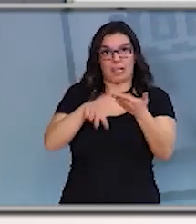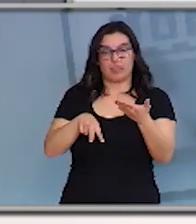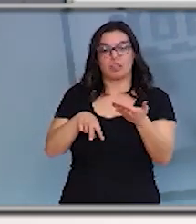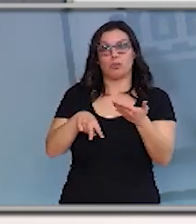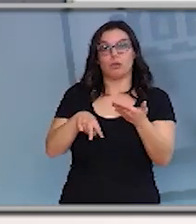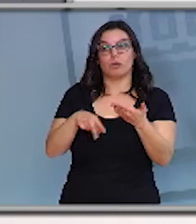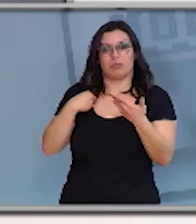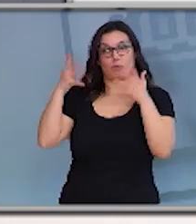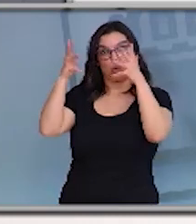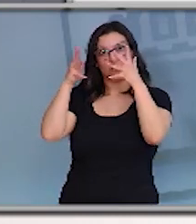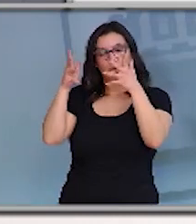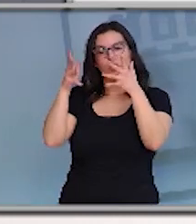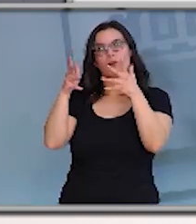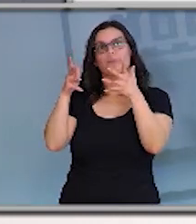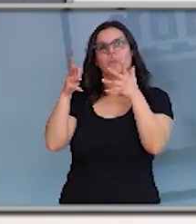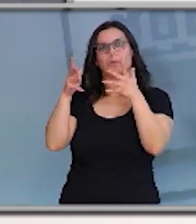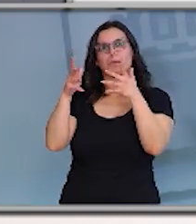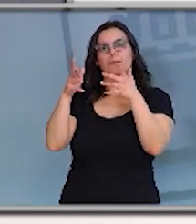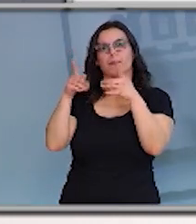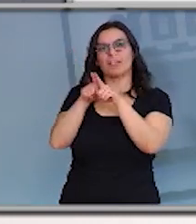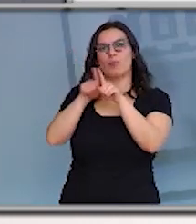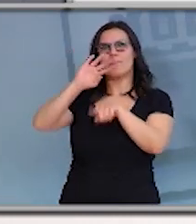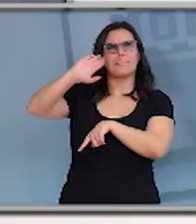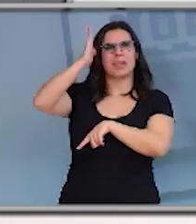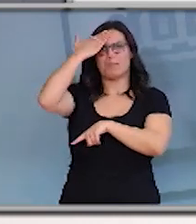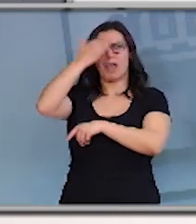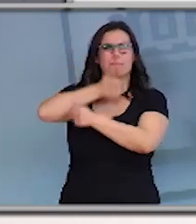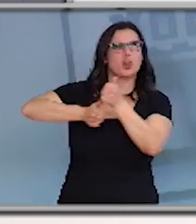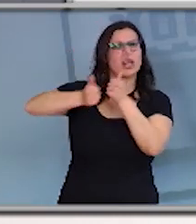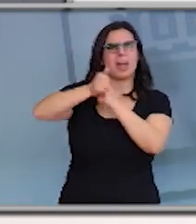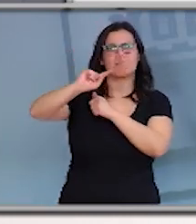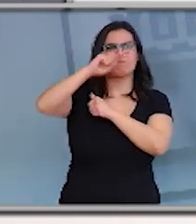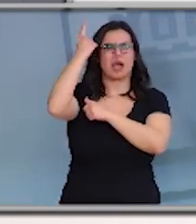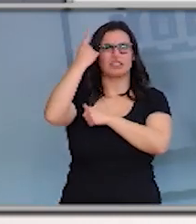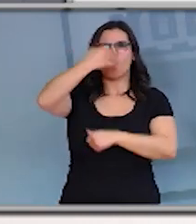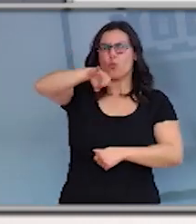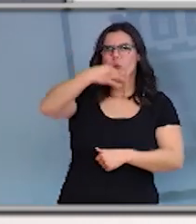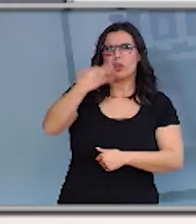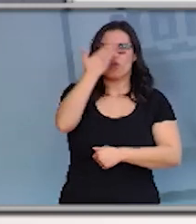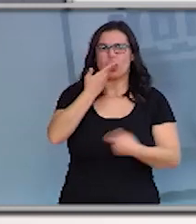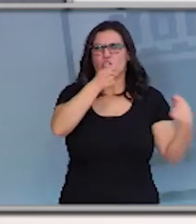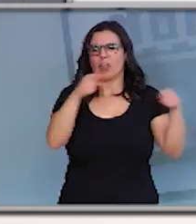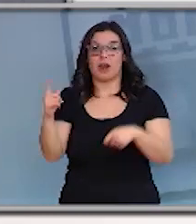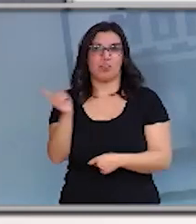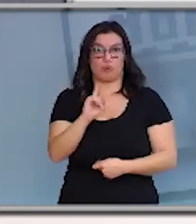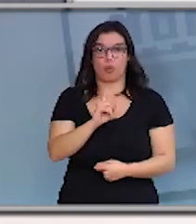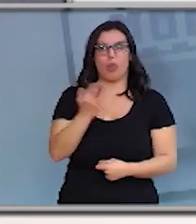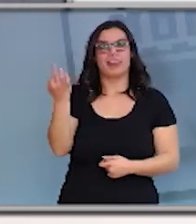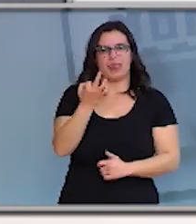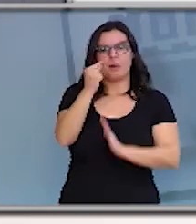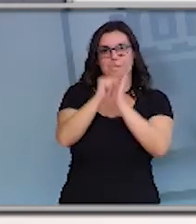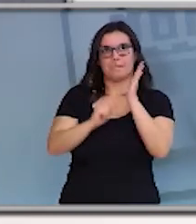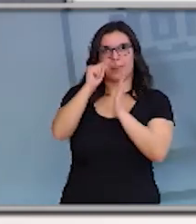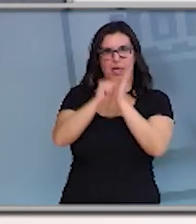consejo es que no es la medida principal ni debe de ser la única medida. Se tienen que tomar un paquete de medidas.